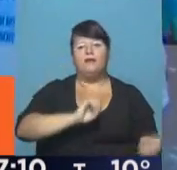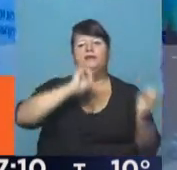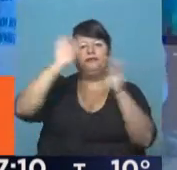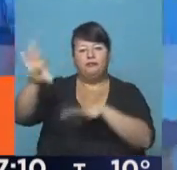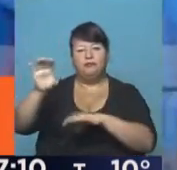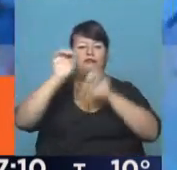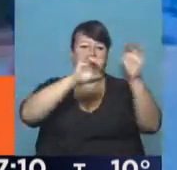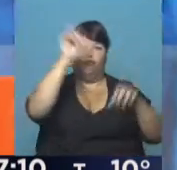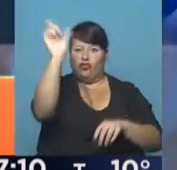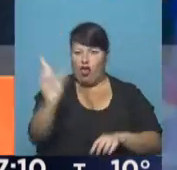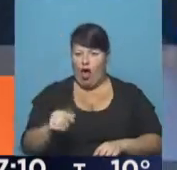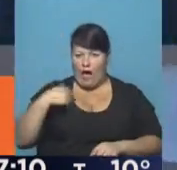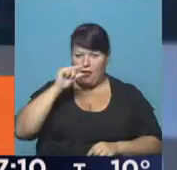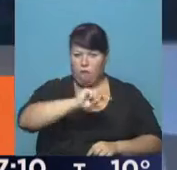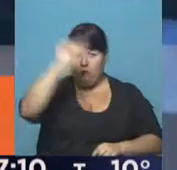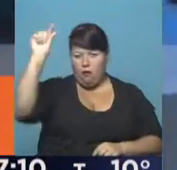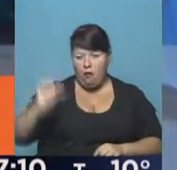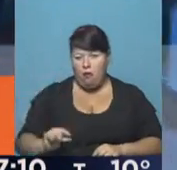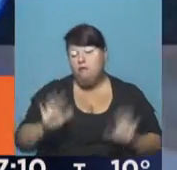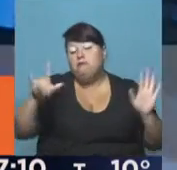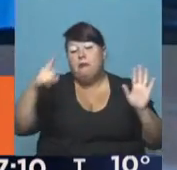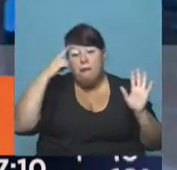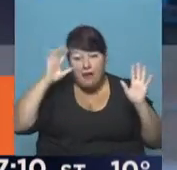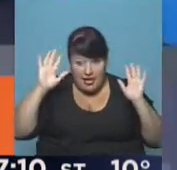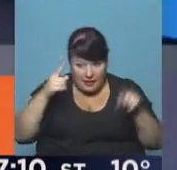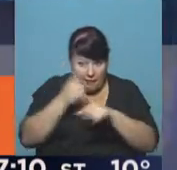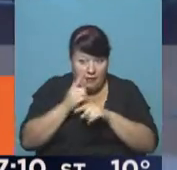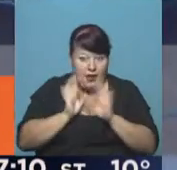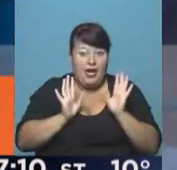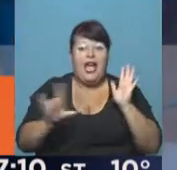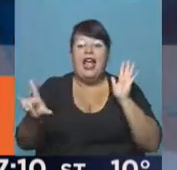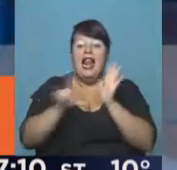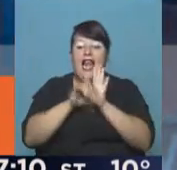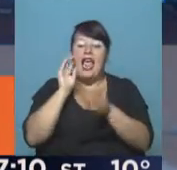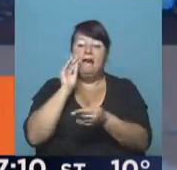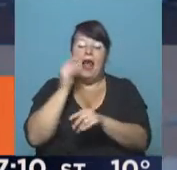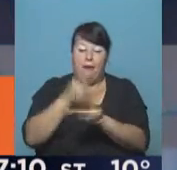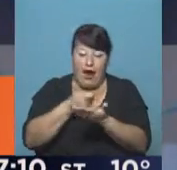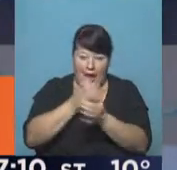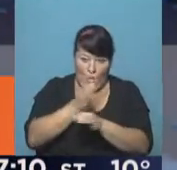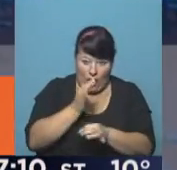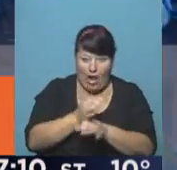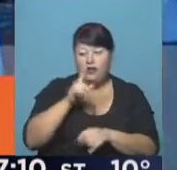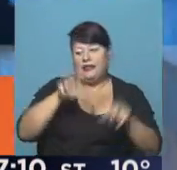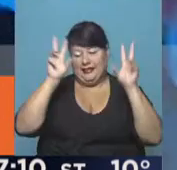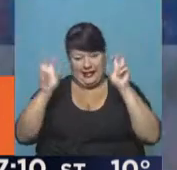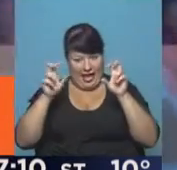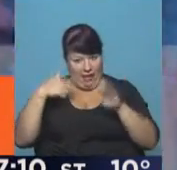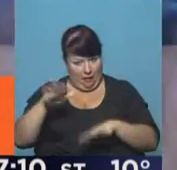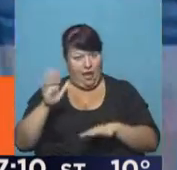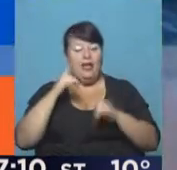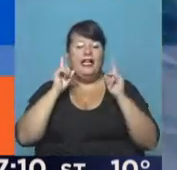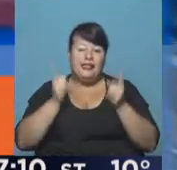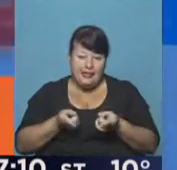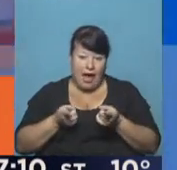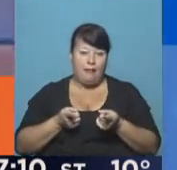por distintos lugares de la República Argentina, por lo menos es la idea a priori. La ley de financiamiento educativo, uno de los temas a tratar, y también,